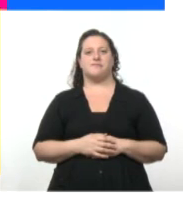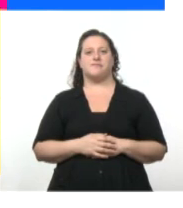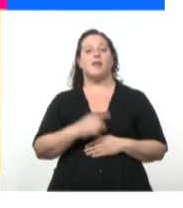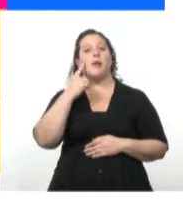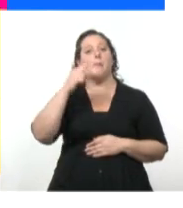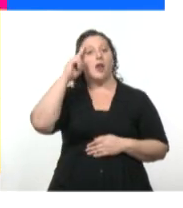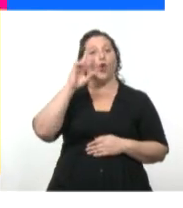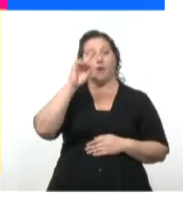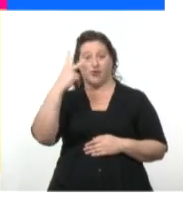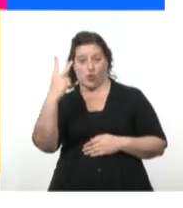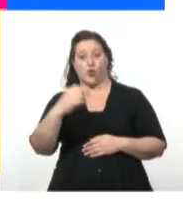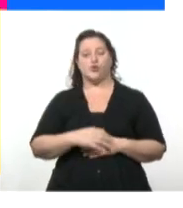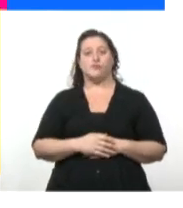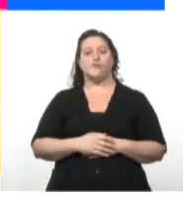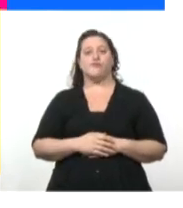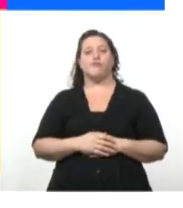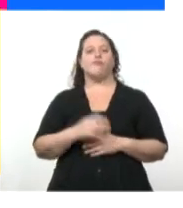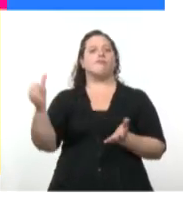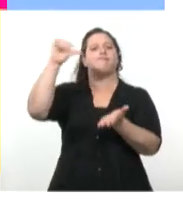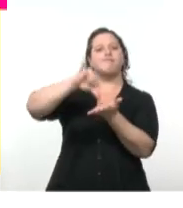1902. La República de Cuba.